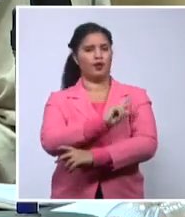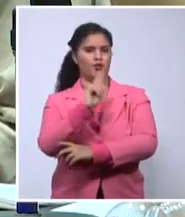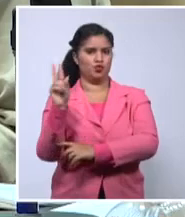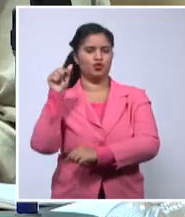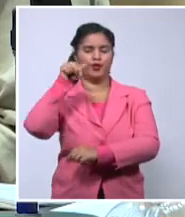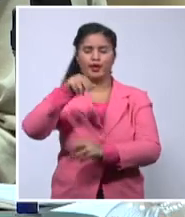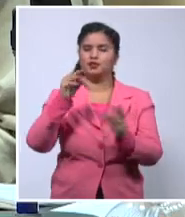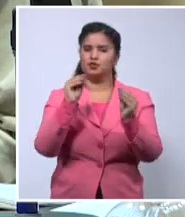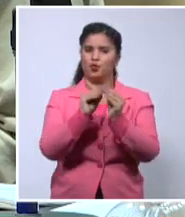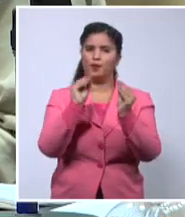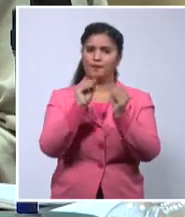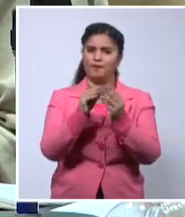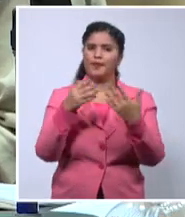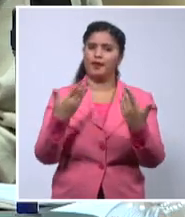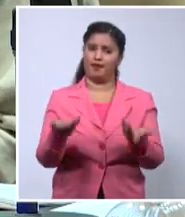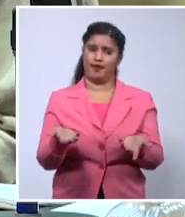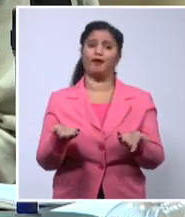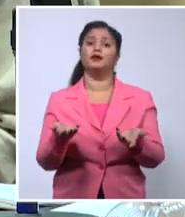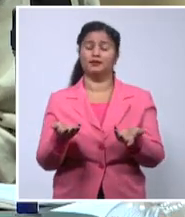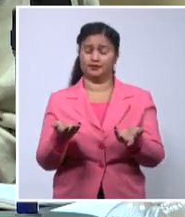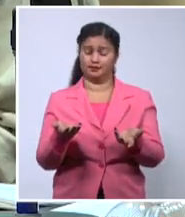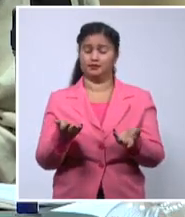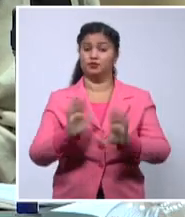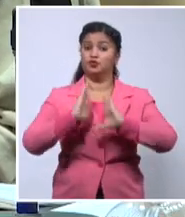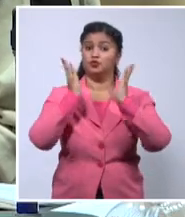toda la información posible sobre estas cosas